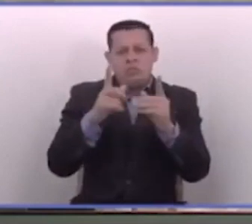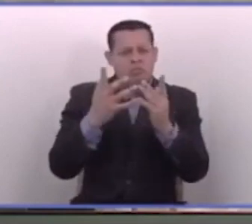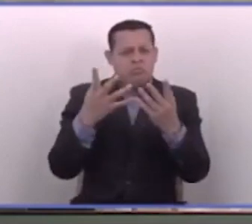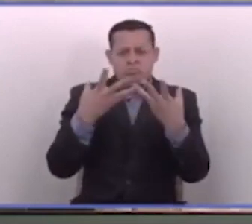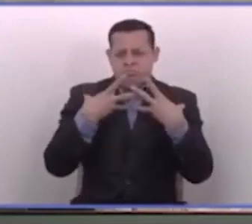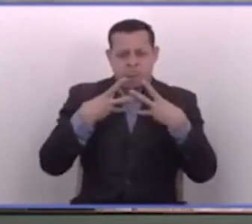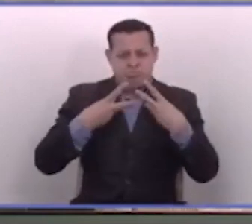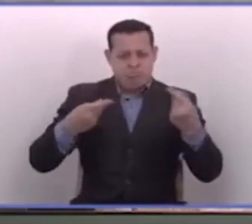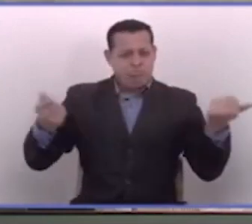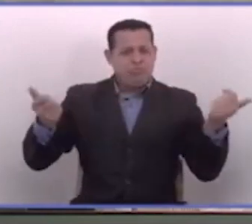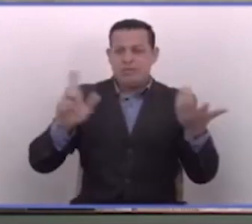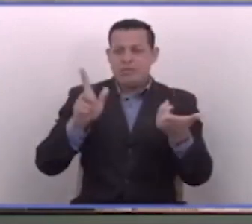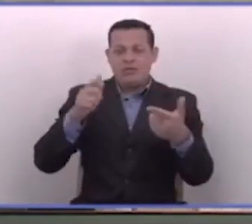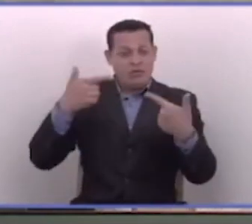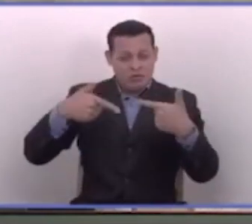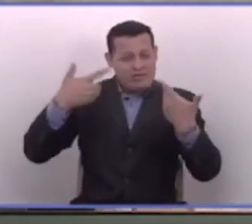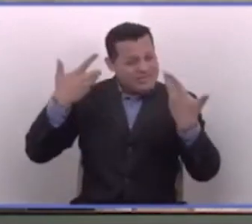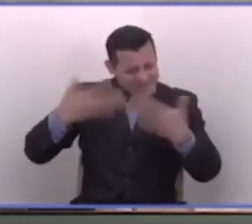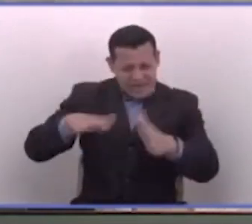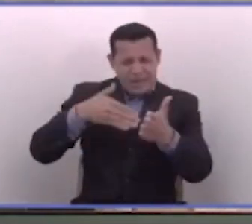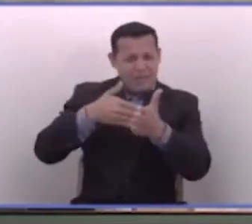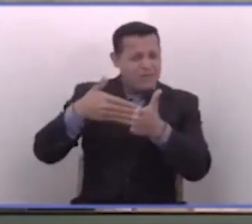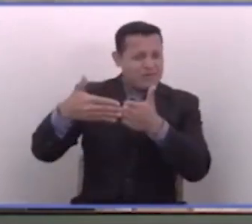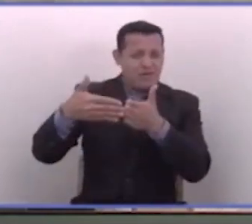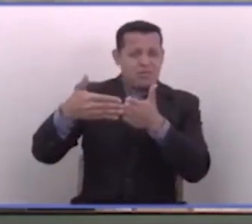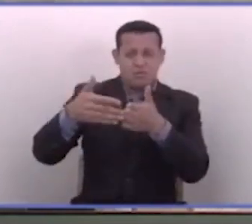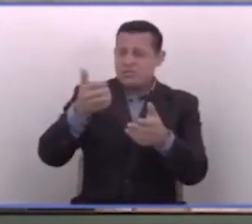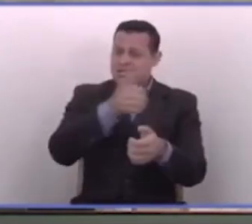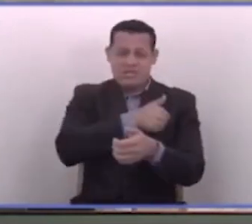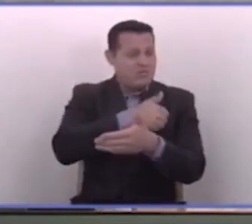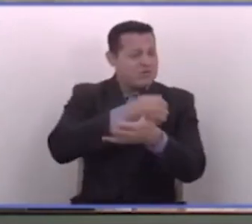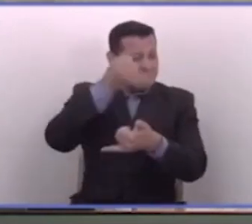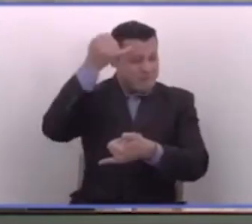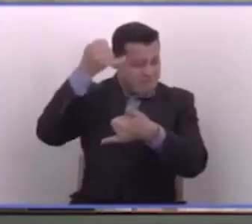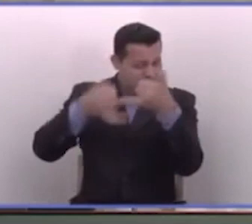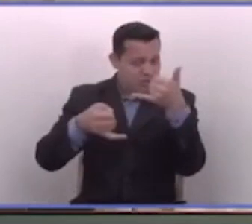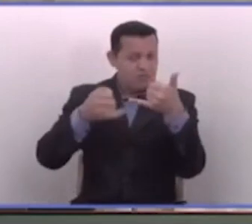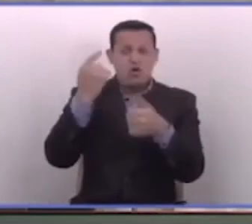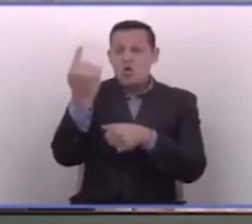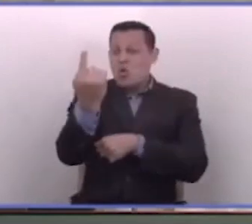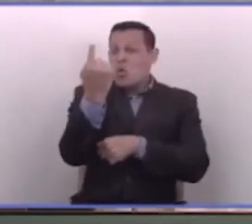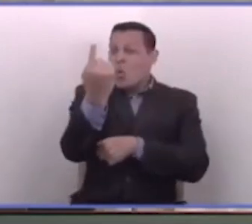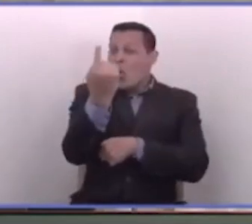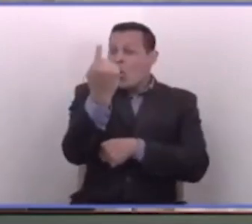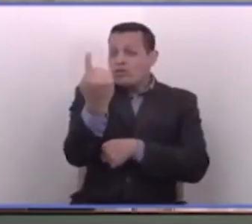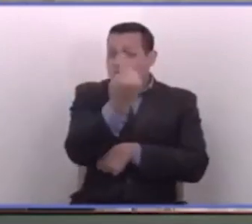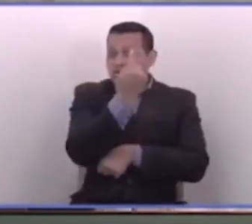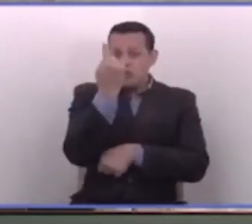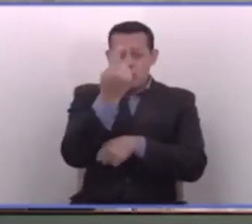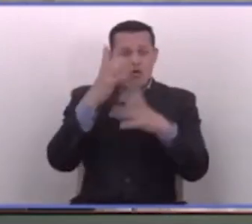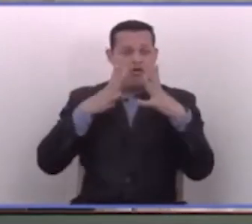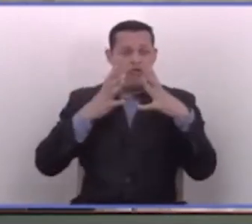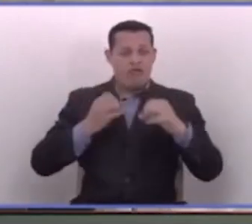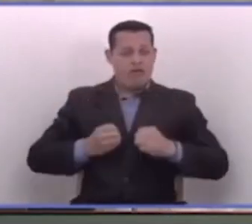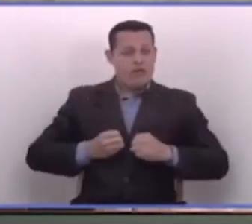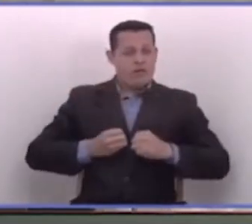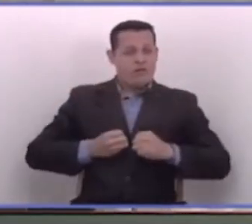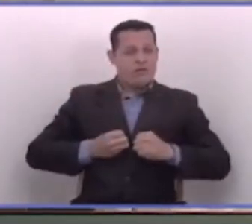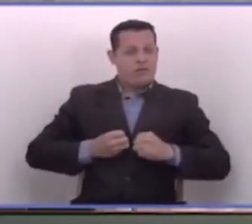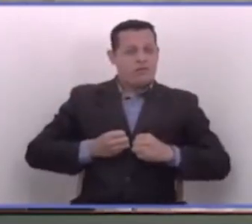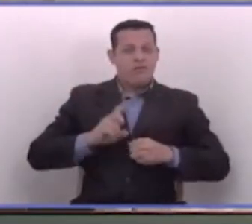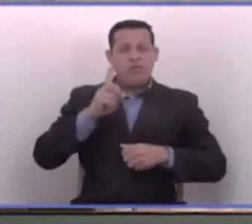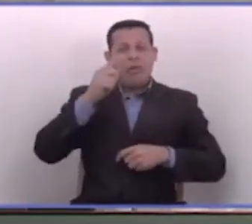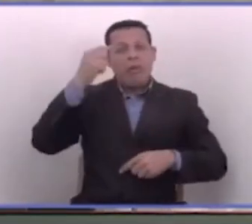Ahora ya empezamos el camino. Tenemos que terminar. Somos un solo gobierno. No podemos ser tan